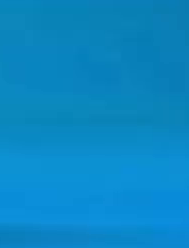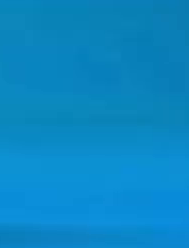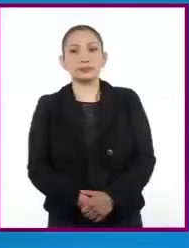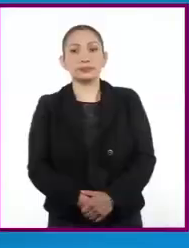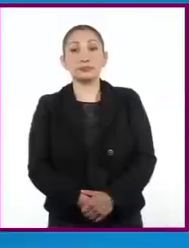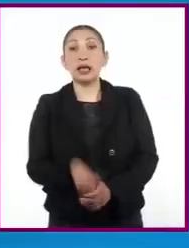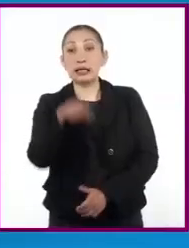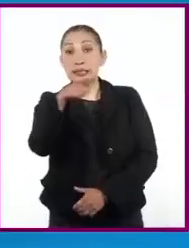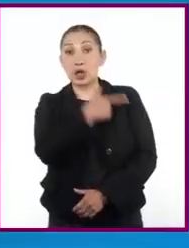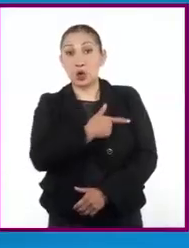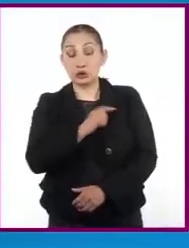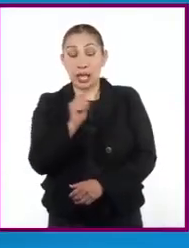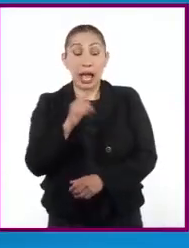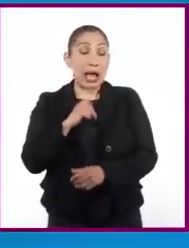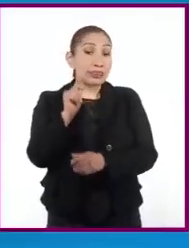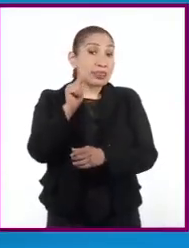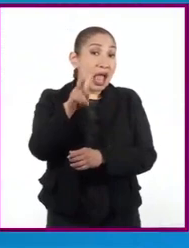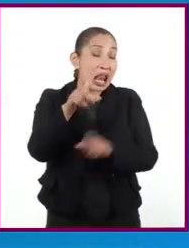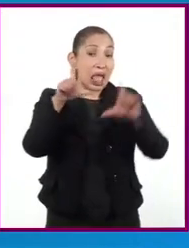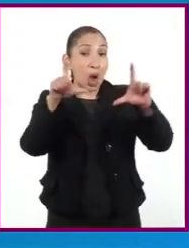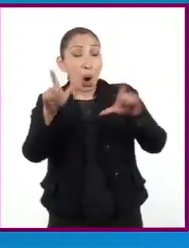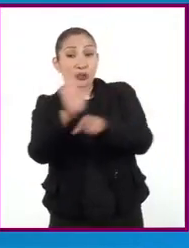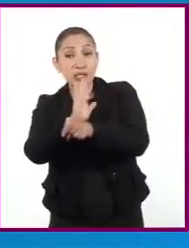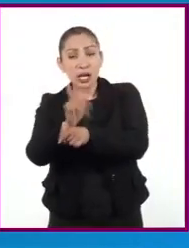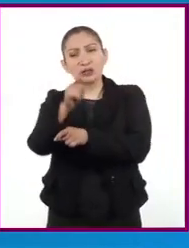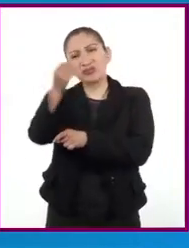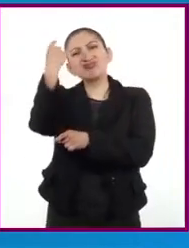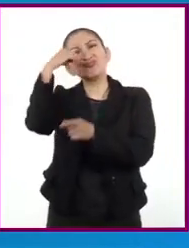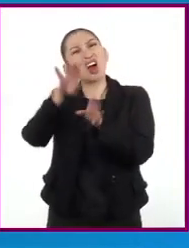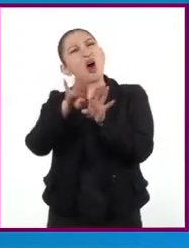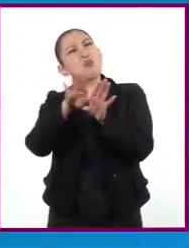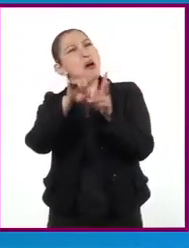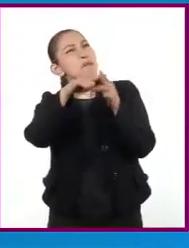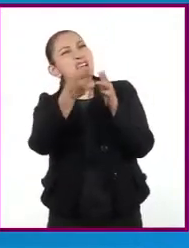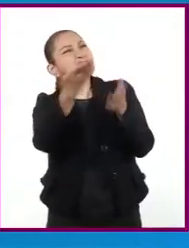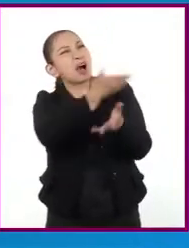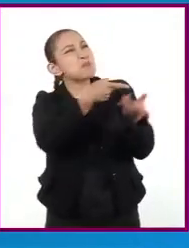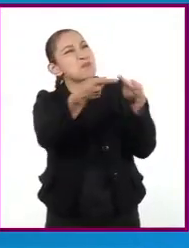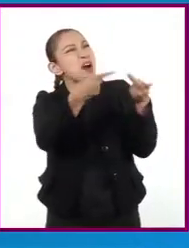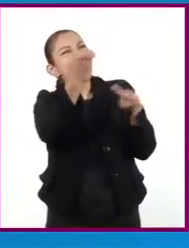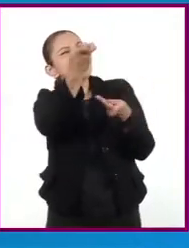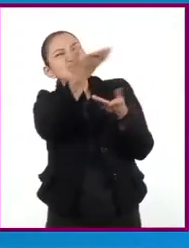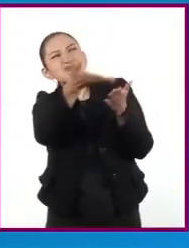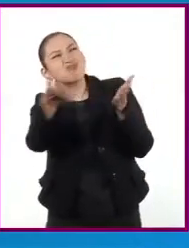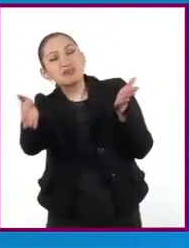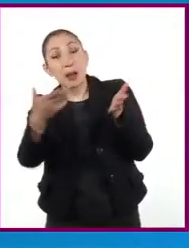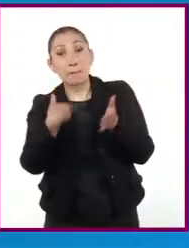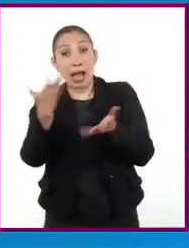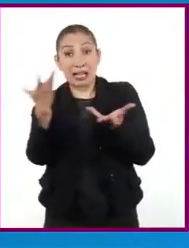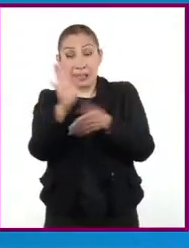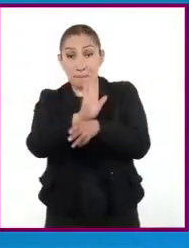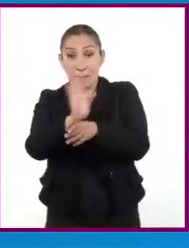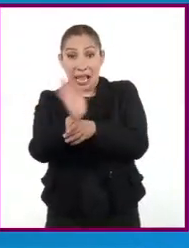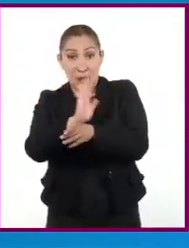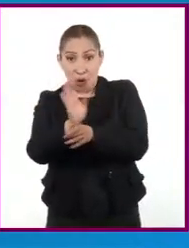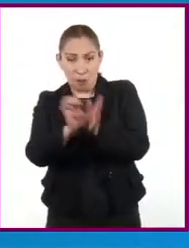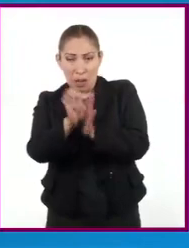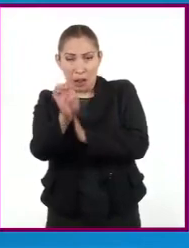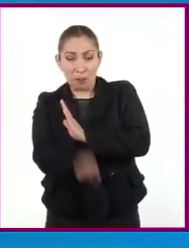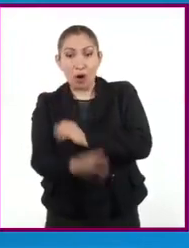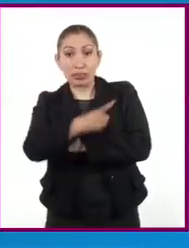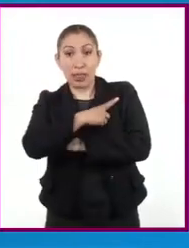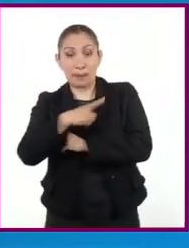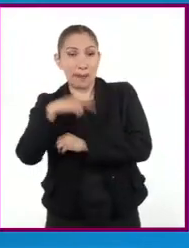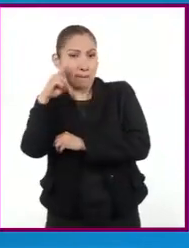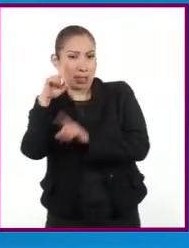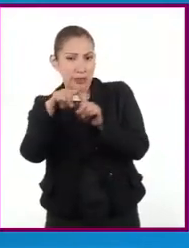Si te gusta el cine o la tele, quizás alguna vez te hayas preguntado dónde empieza todo. Bueno, para hacer una película, por ejemplo, hay